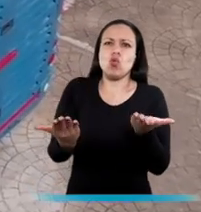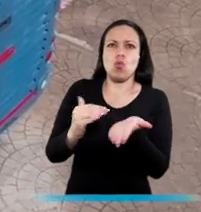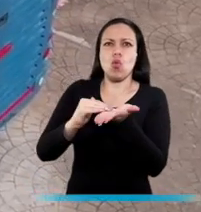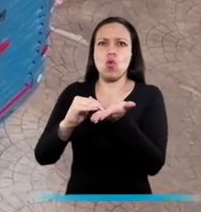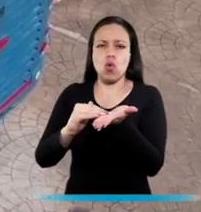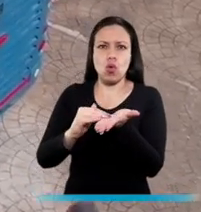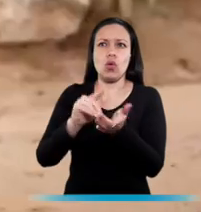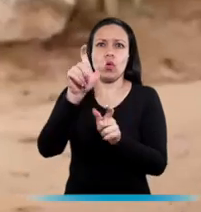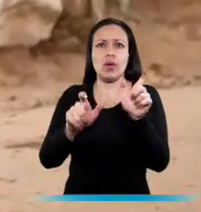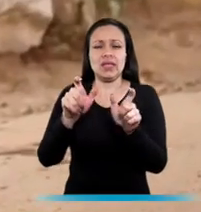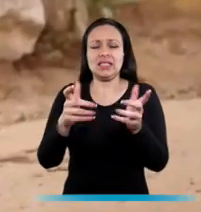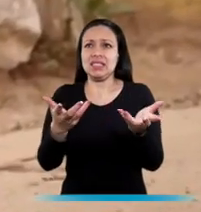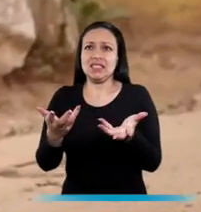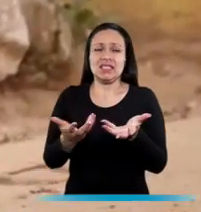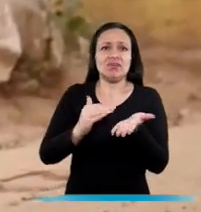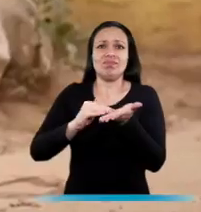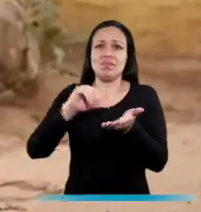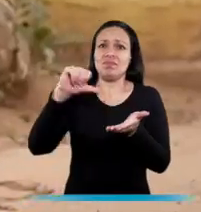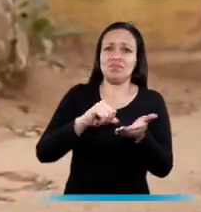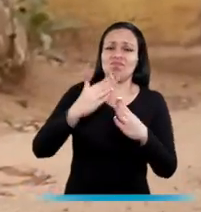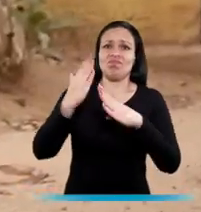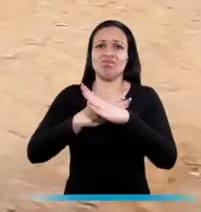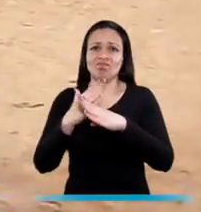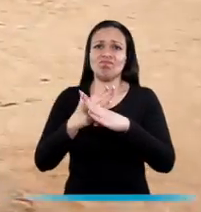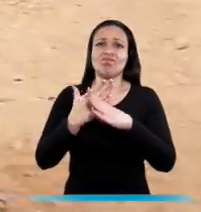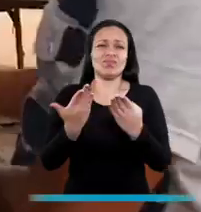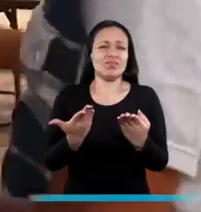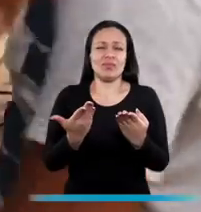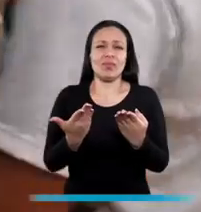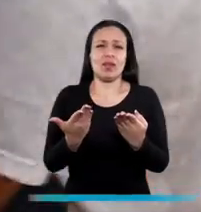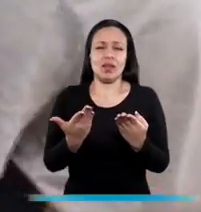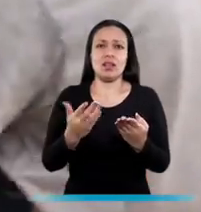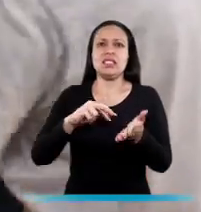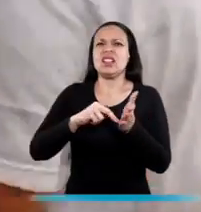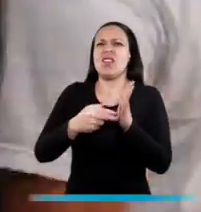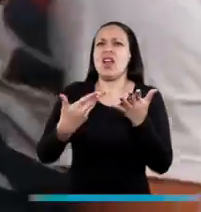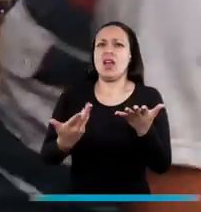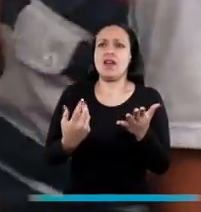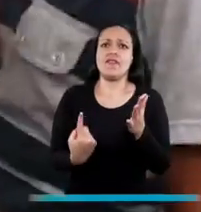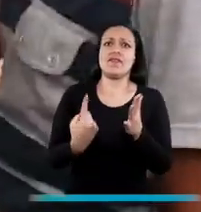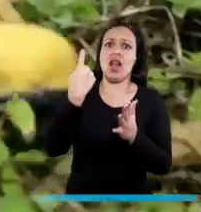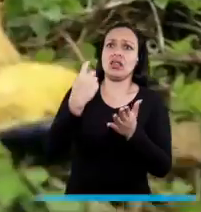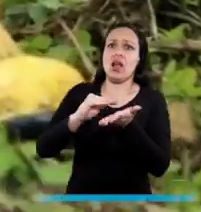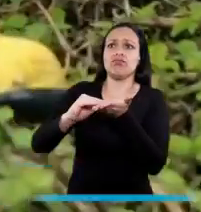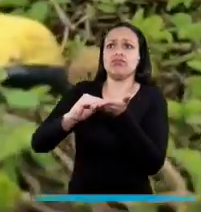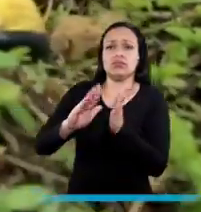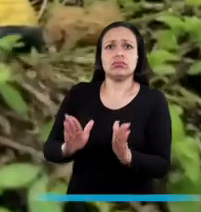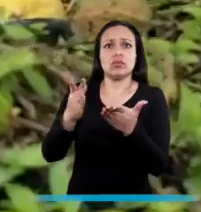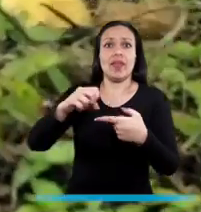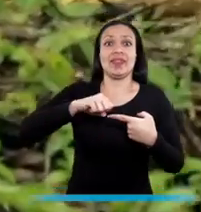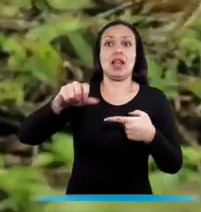acciones del Poder Ejecutivo en frente a todas las negligencias que se siguen cometiendo en función de la falta de